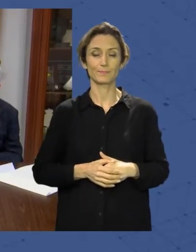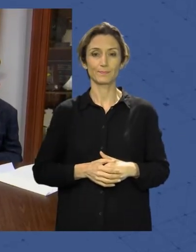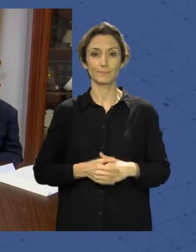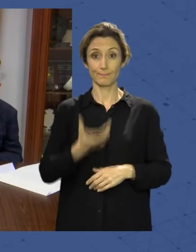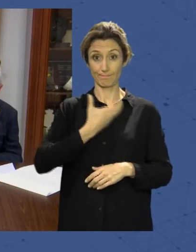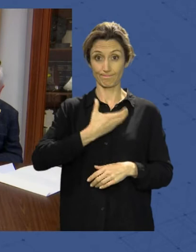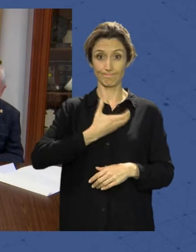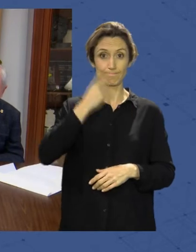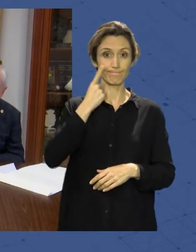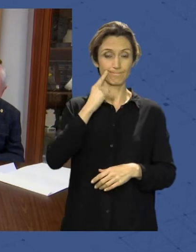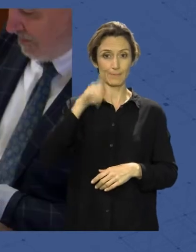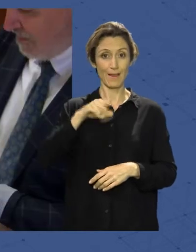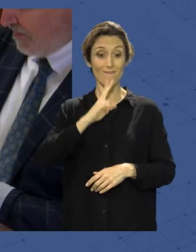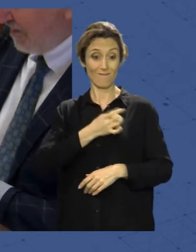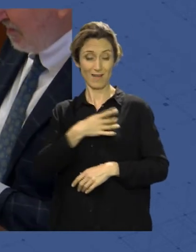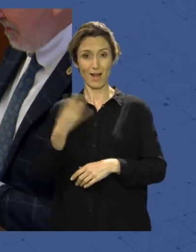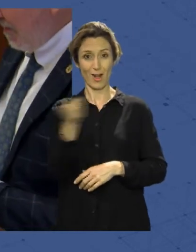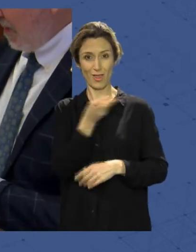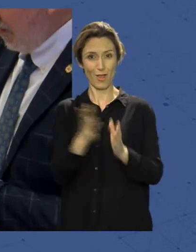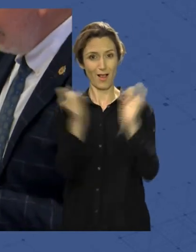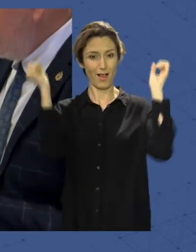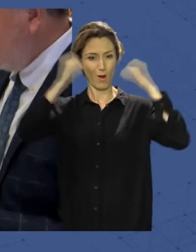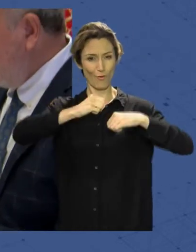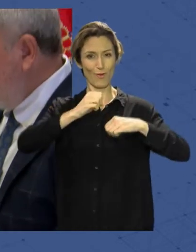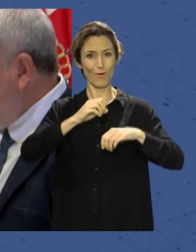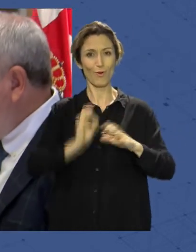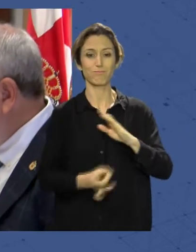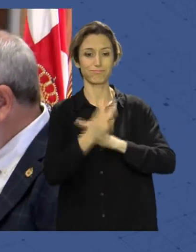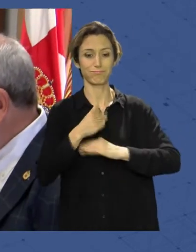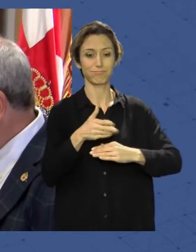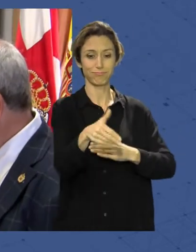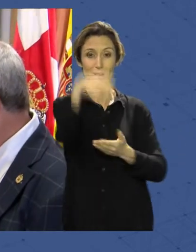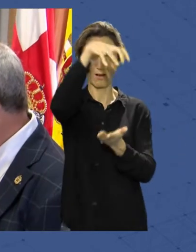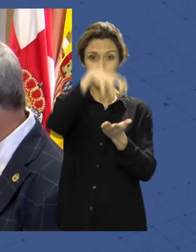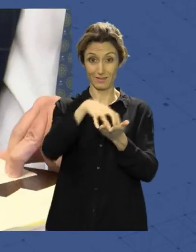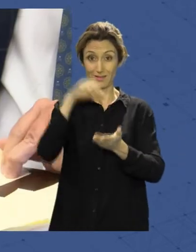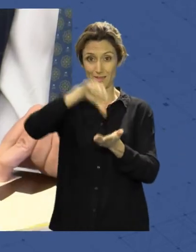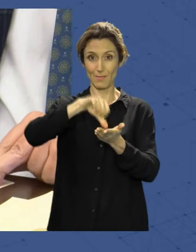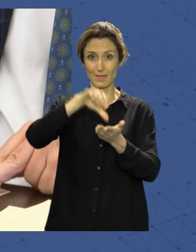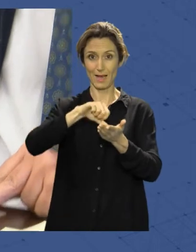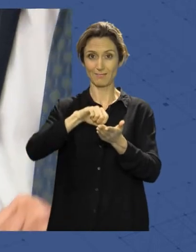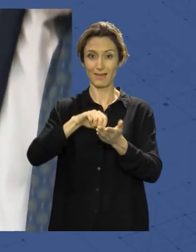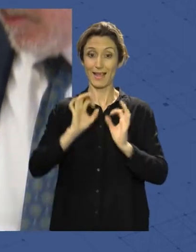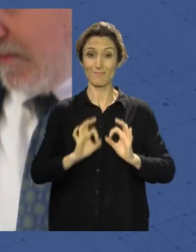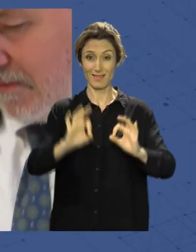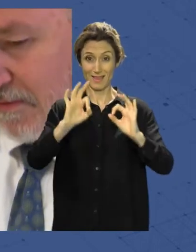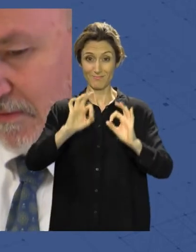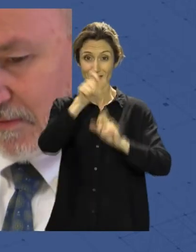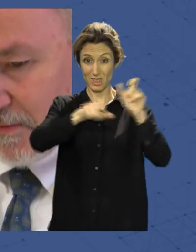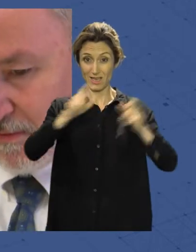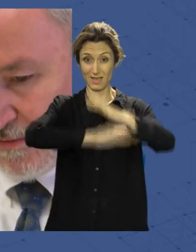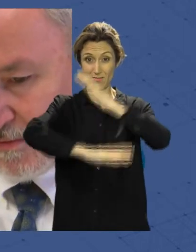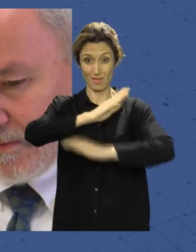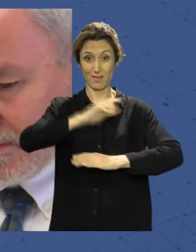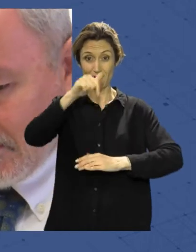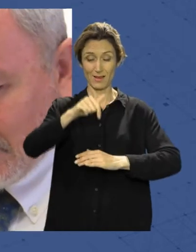Ayuntamiento de Almería y Verdi Blanca dan un paso definitivo para la creación de una nueva sede en la capital de esta asociación de personas con discapacidad